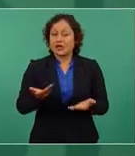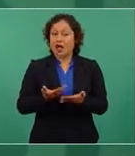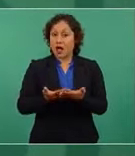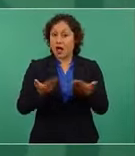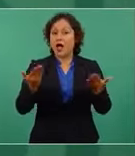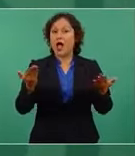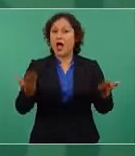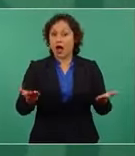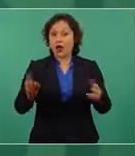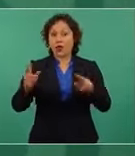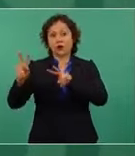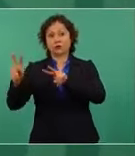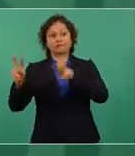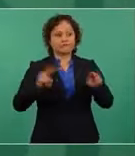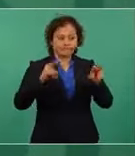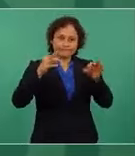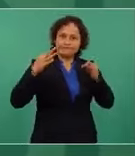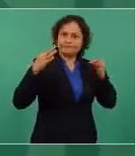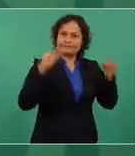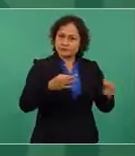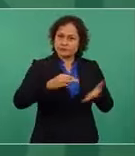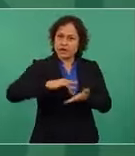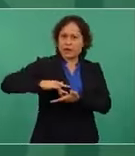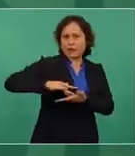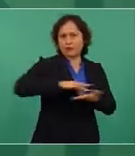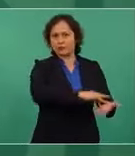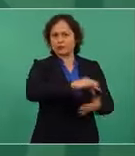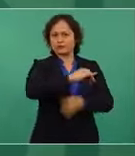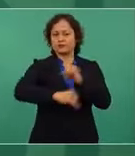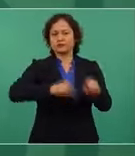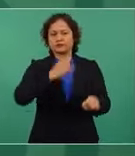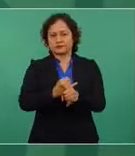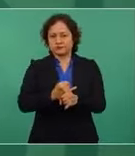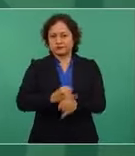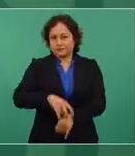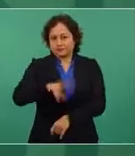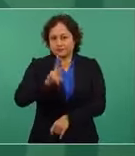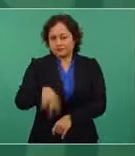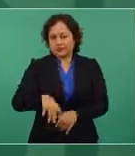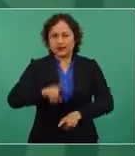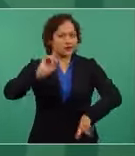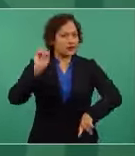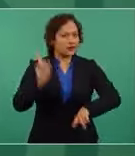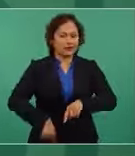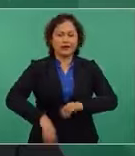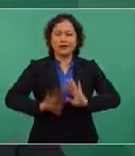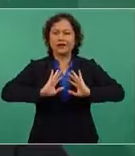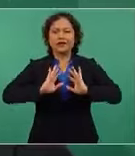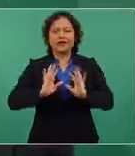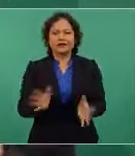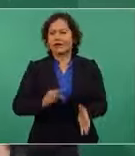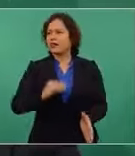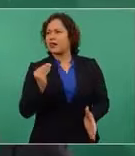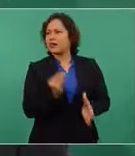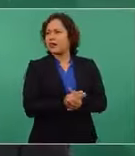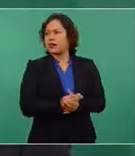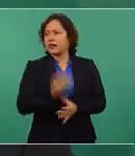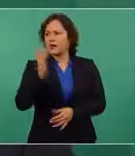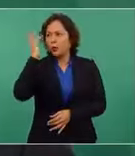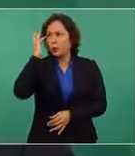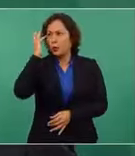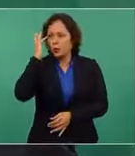apoyo de la comunidad internacional, que salgamos de esa especie de cinismo, de suponer que siempre tiene que ser así, que eso no se puede cambiar,